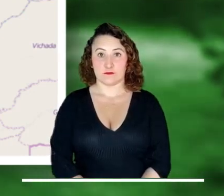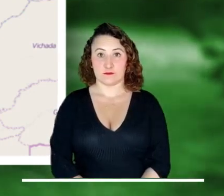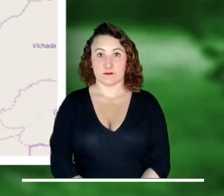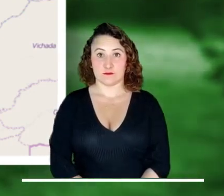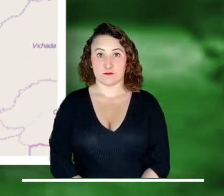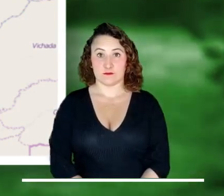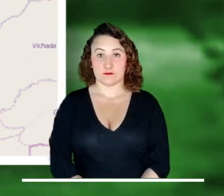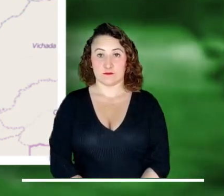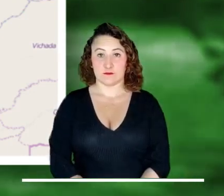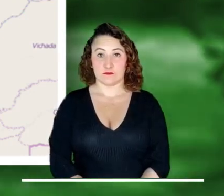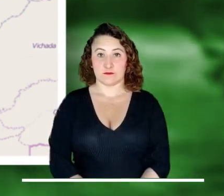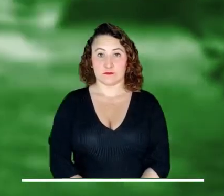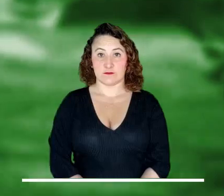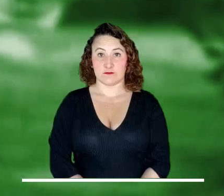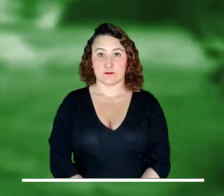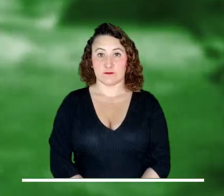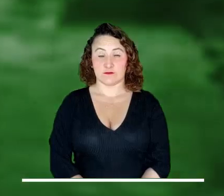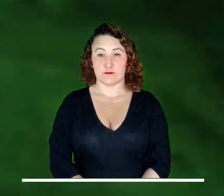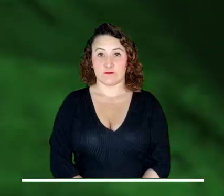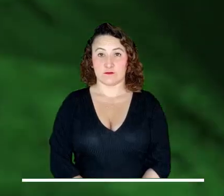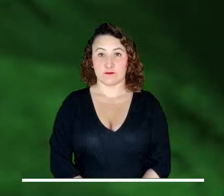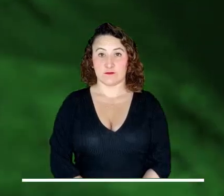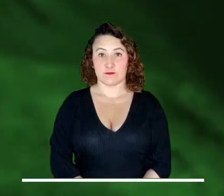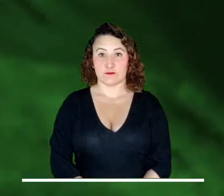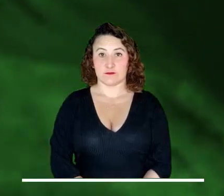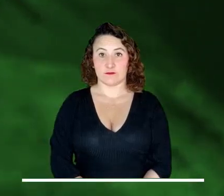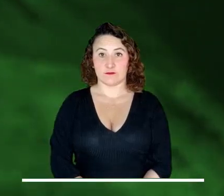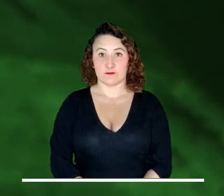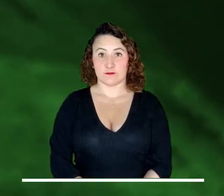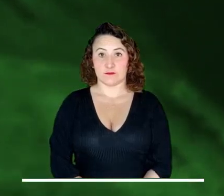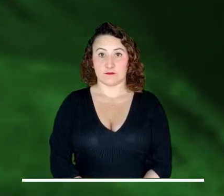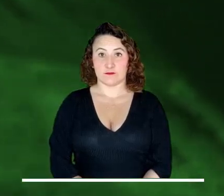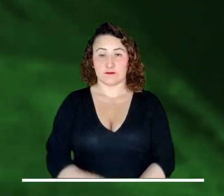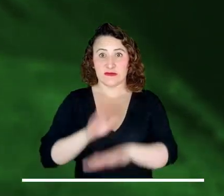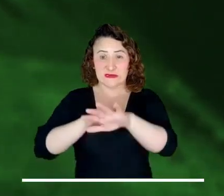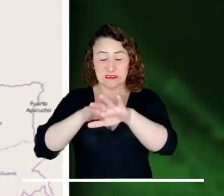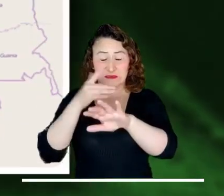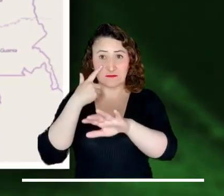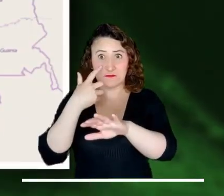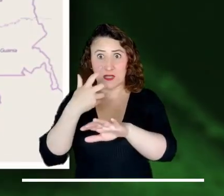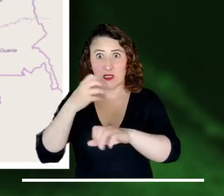Juan de Acosta, Tubará, Puerto Colombia y Barranquilla en Atlántico.